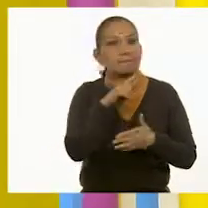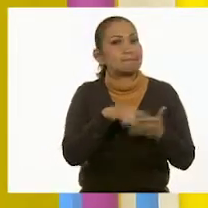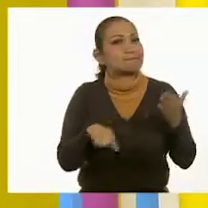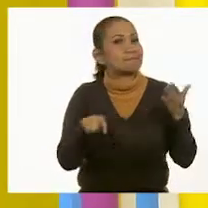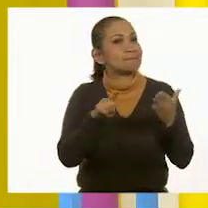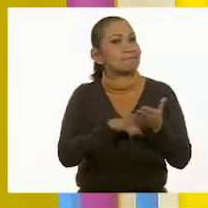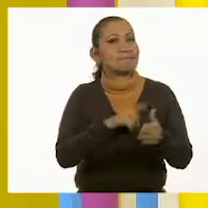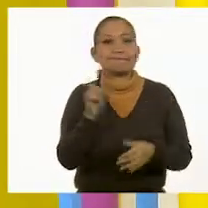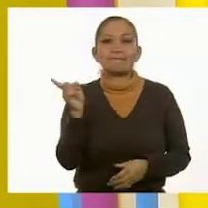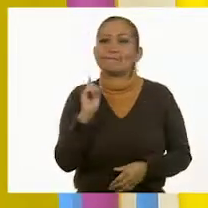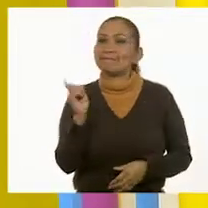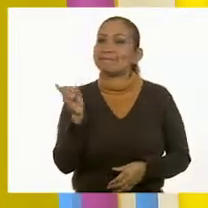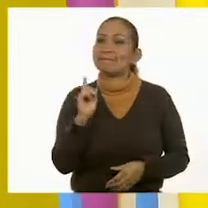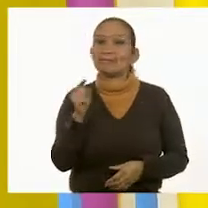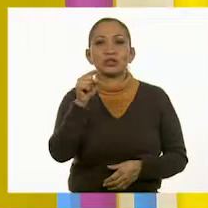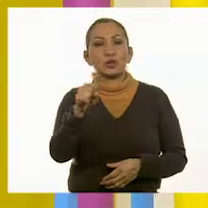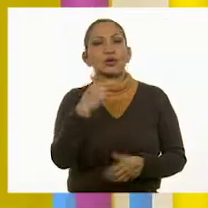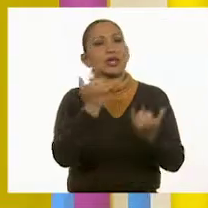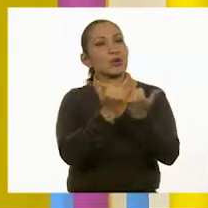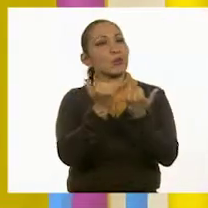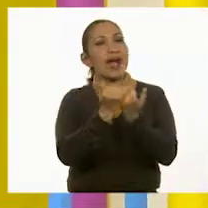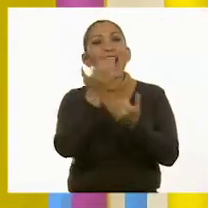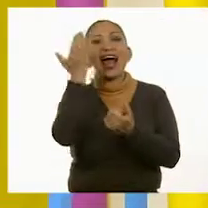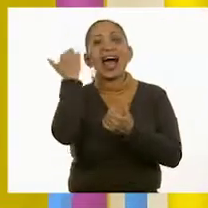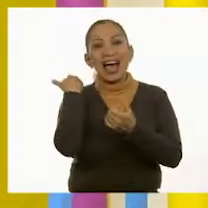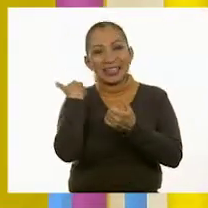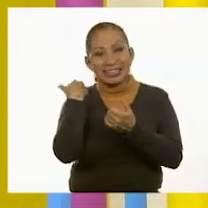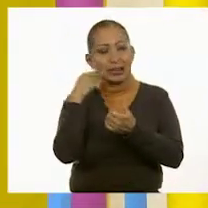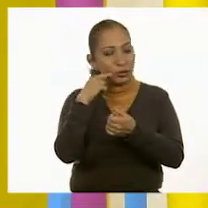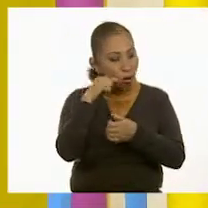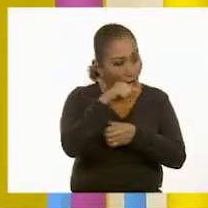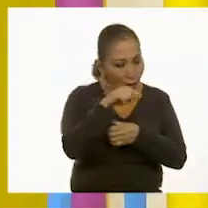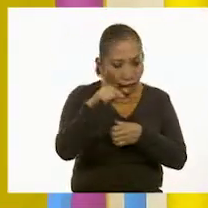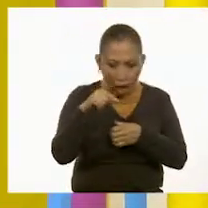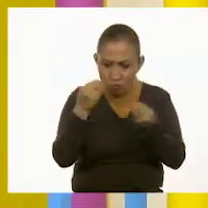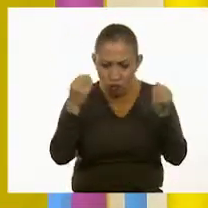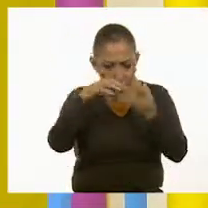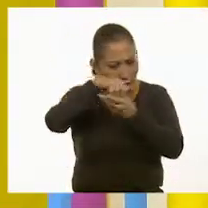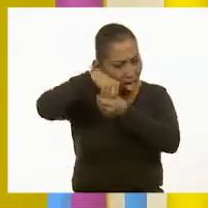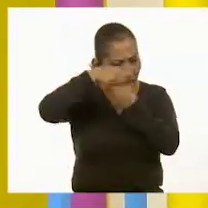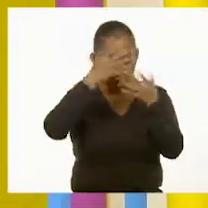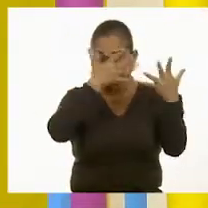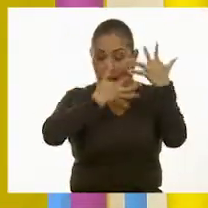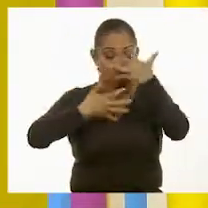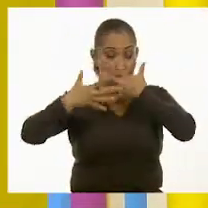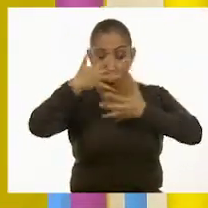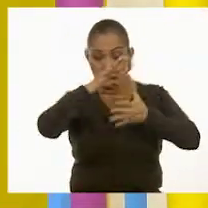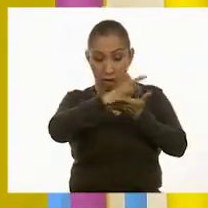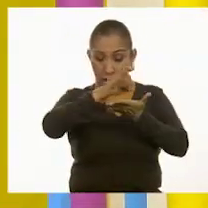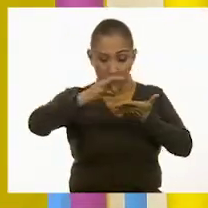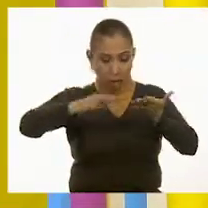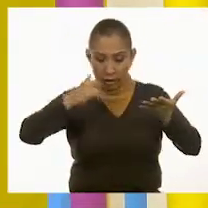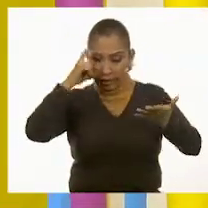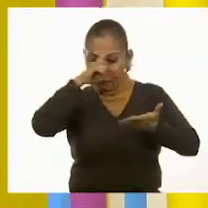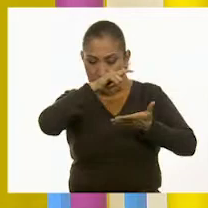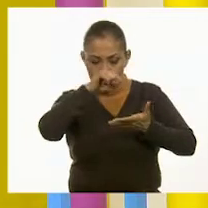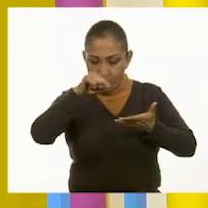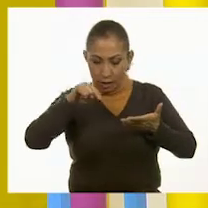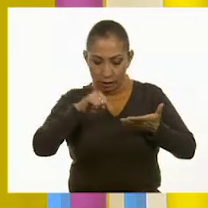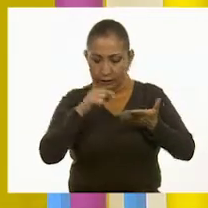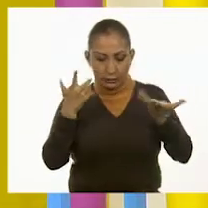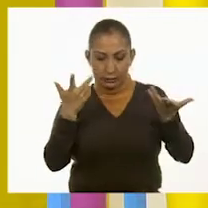Eso significa que te pasó lo que me habías comentado de que por ser muchos, muchas veces te resultaba complicado.